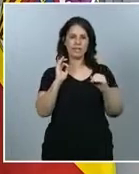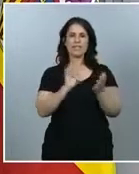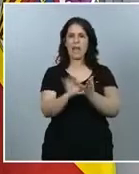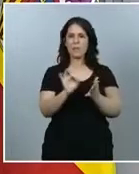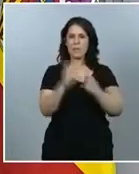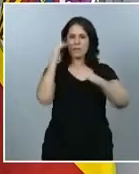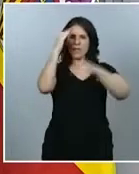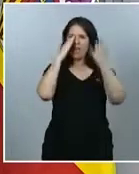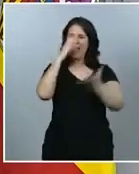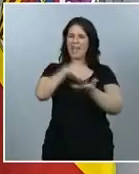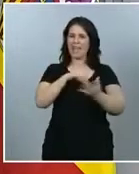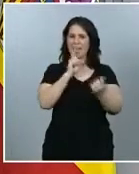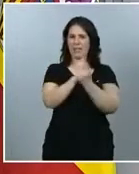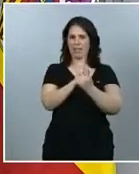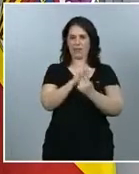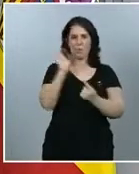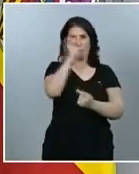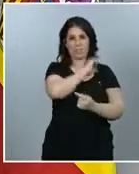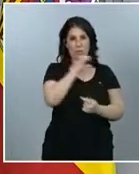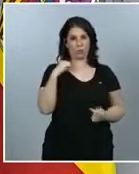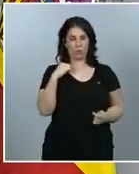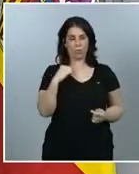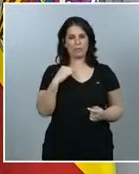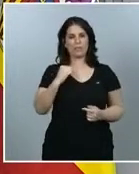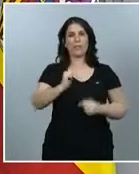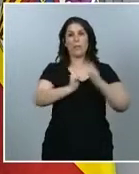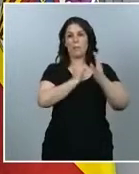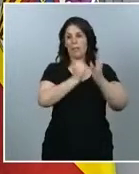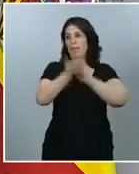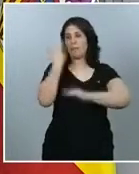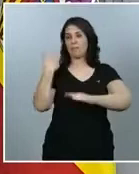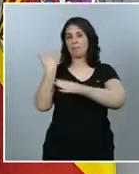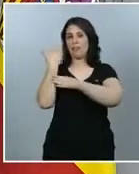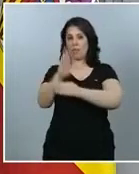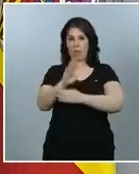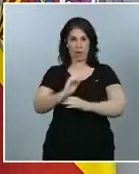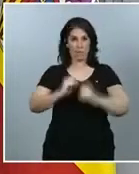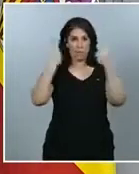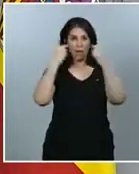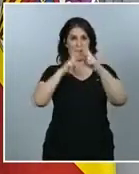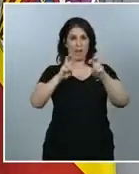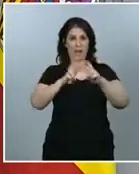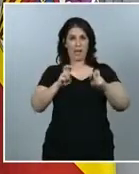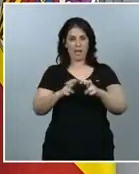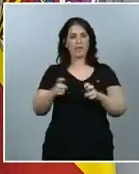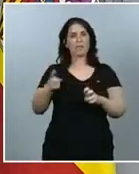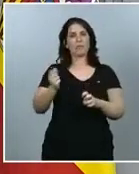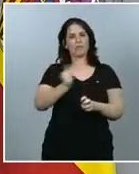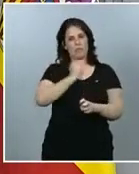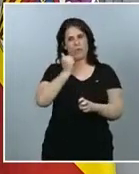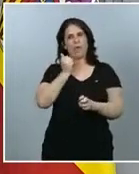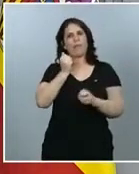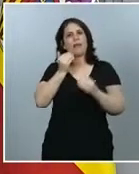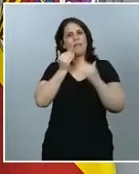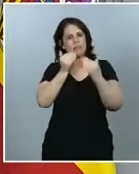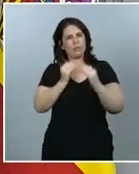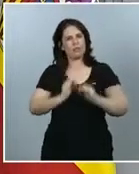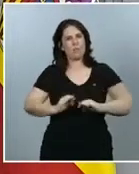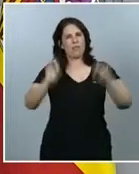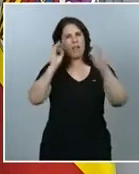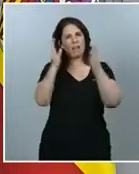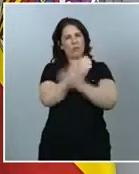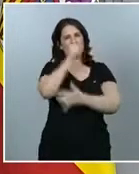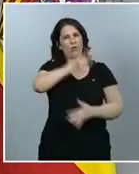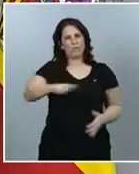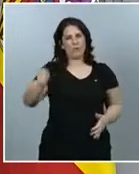autónomas. Ya tuve ocasión, en la presentación de la primera ronda, de hacer un agradecimiento muy especial a los profesionales sanitarios que